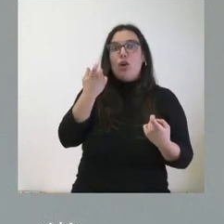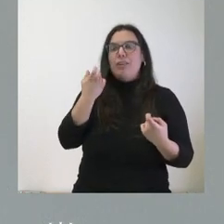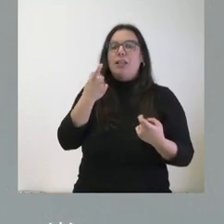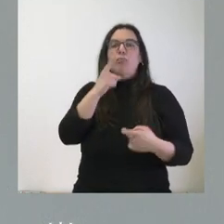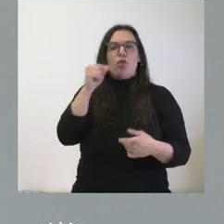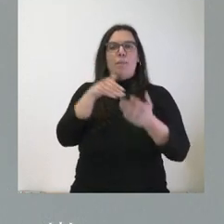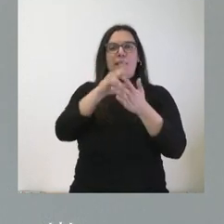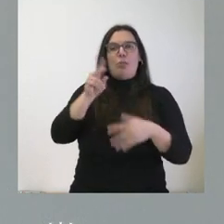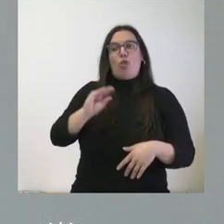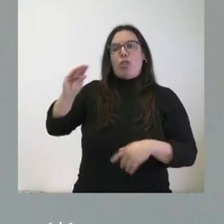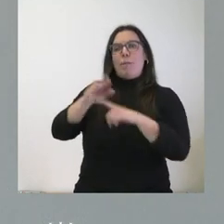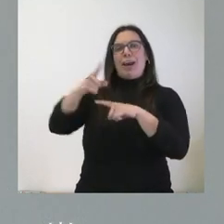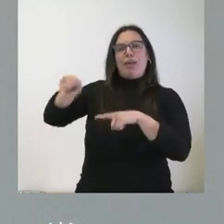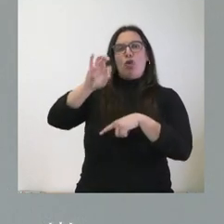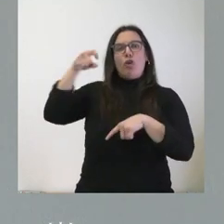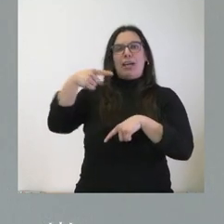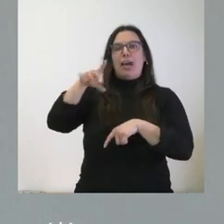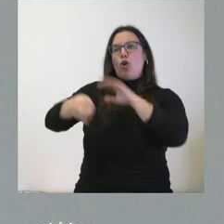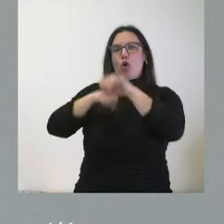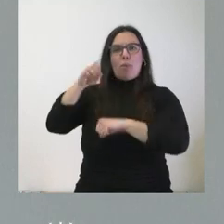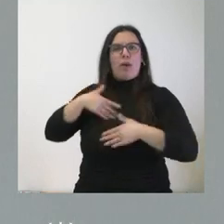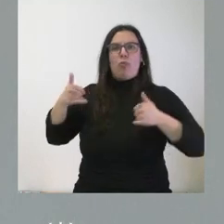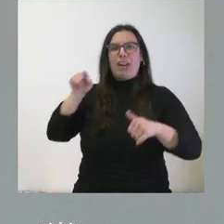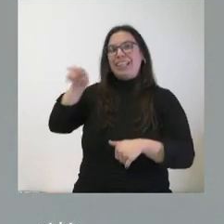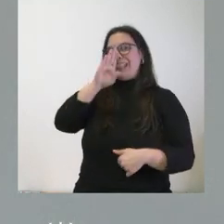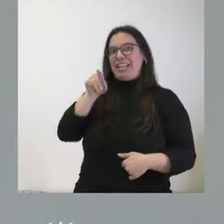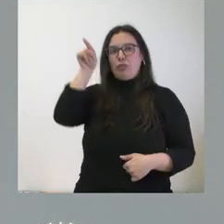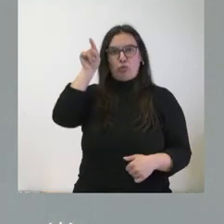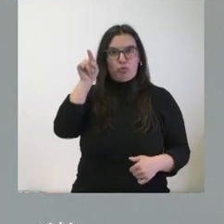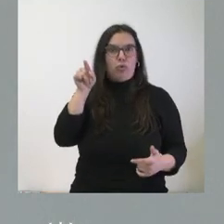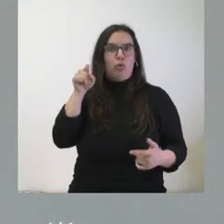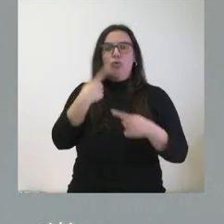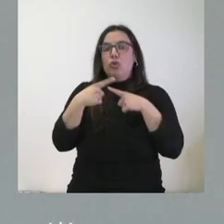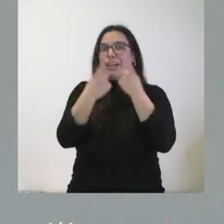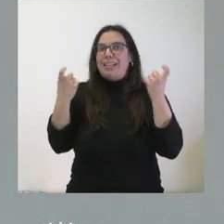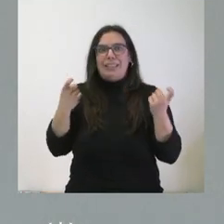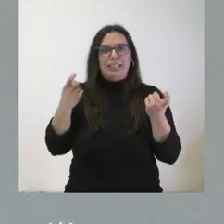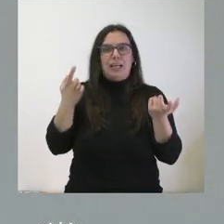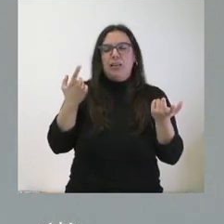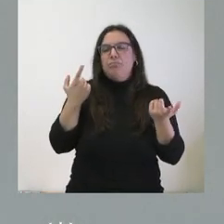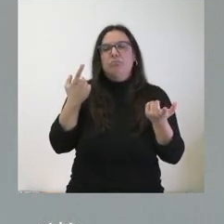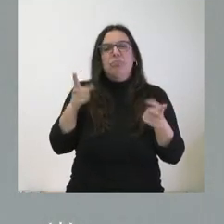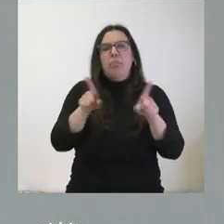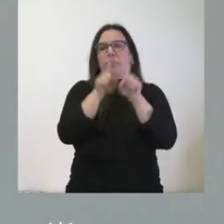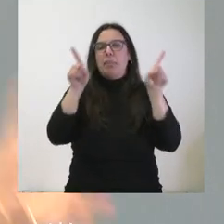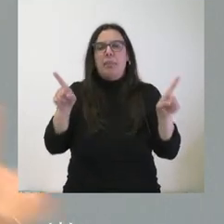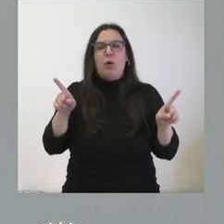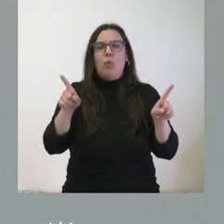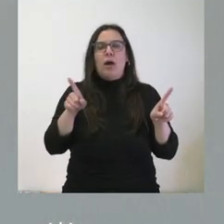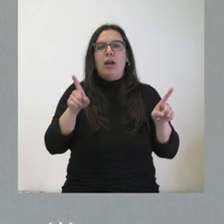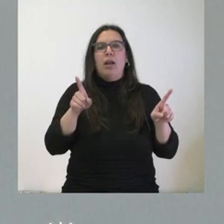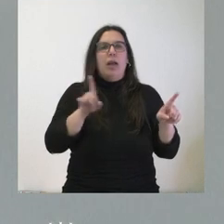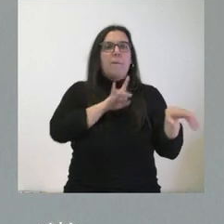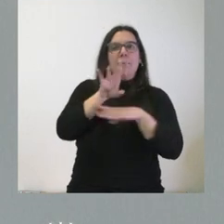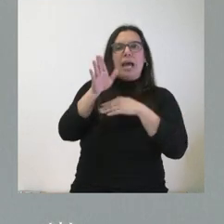euros va a permitir que estas ONGs puedan disponer estos fondos para adquirir allí lo que sea necesario y lo que sea preciso independientemente de que lo hayamos podido